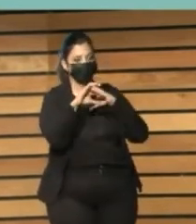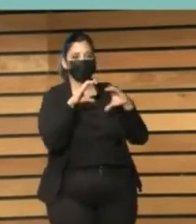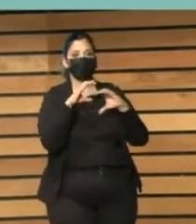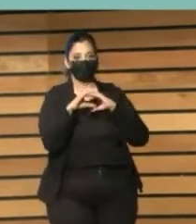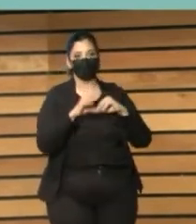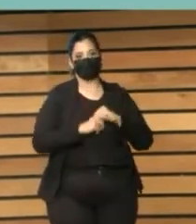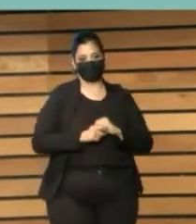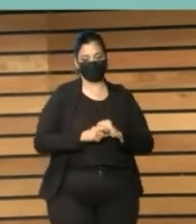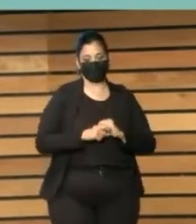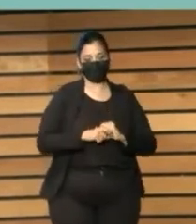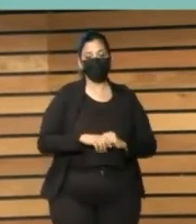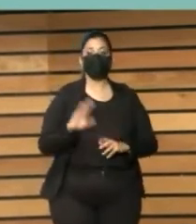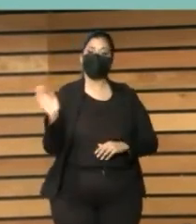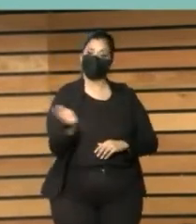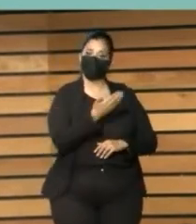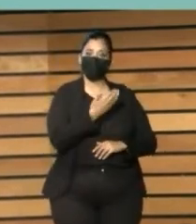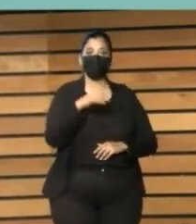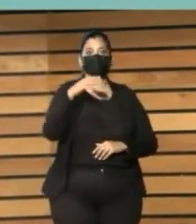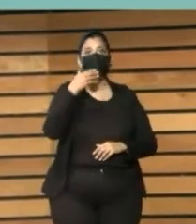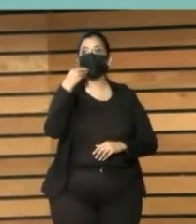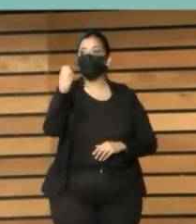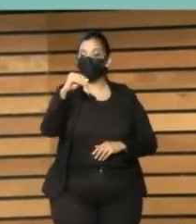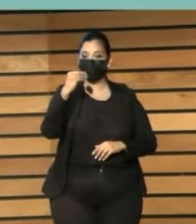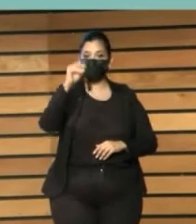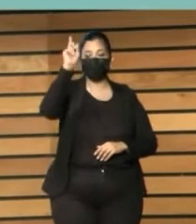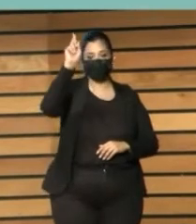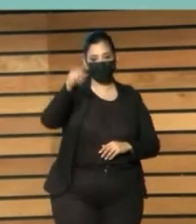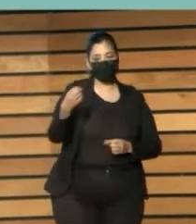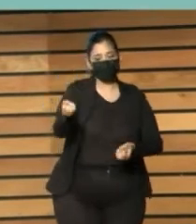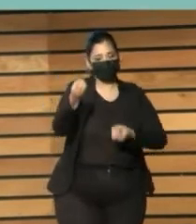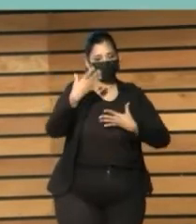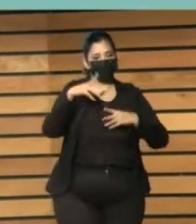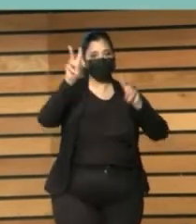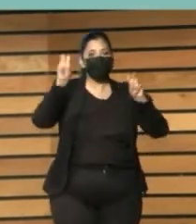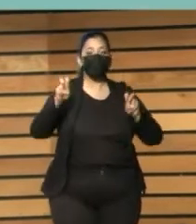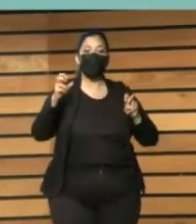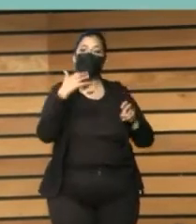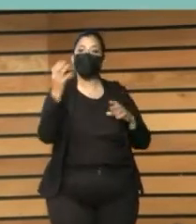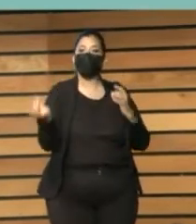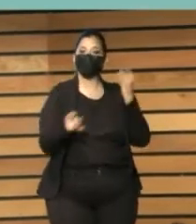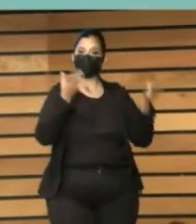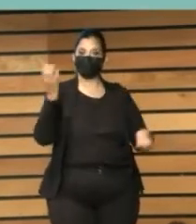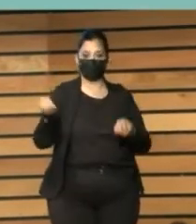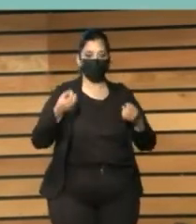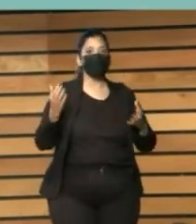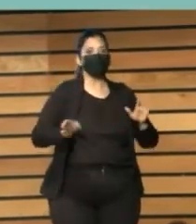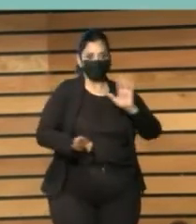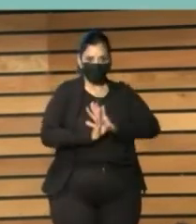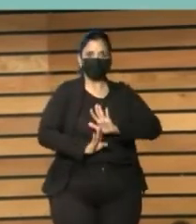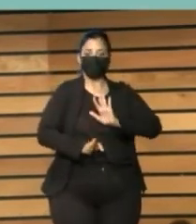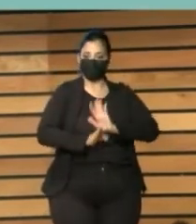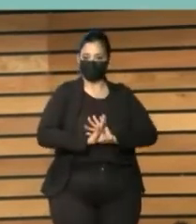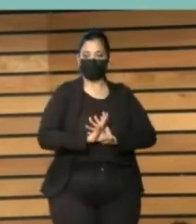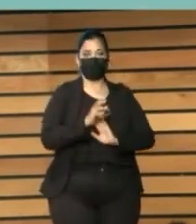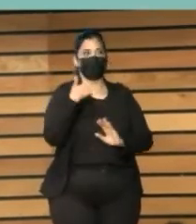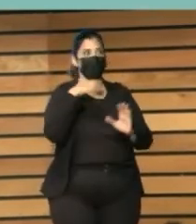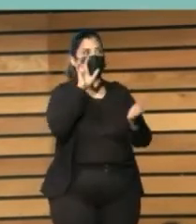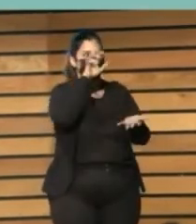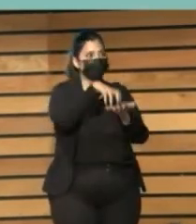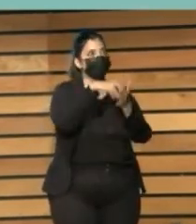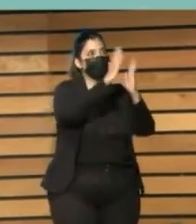cuentan, es un programa no tanto de participación ciudadana, sino de participación activa, porque eso es otra línea estratégica de la biblioteca.